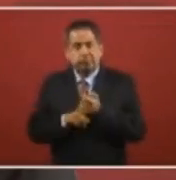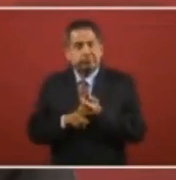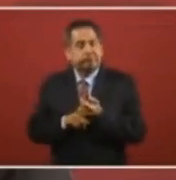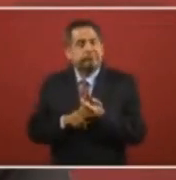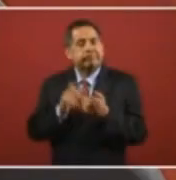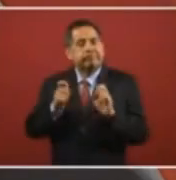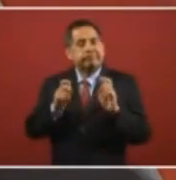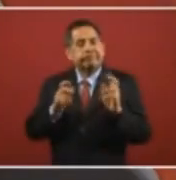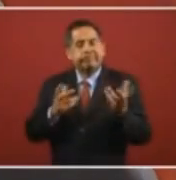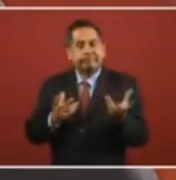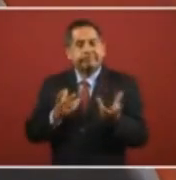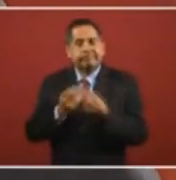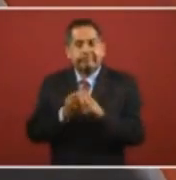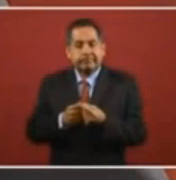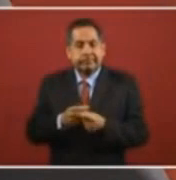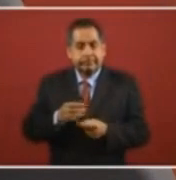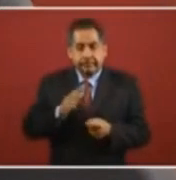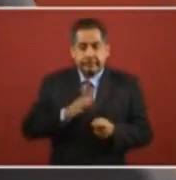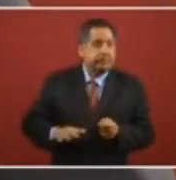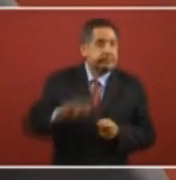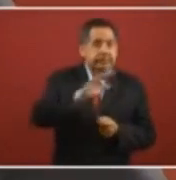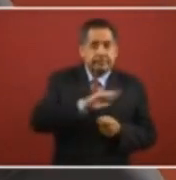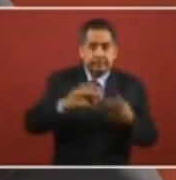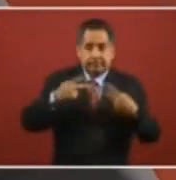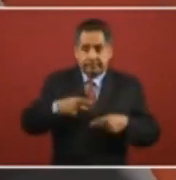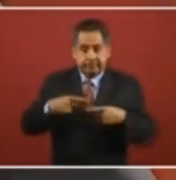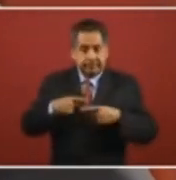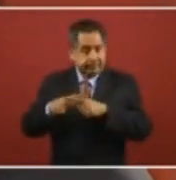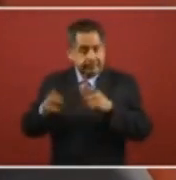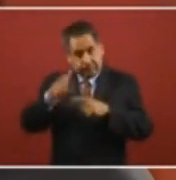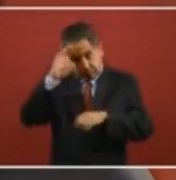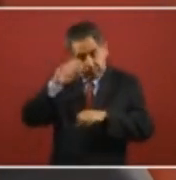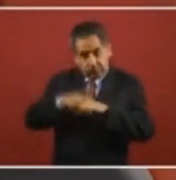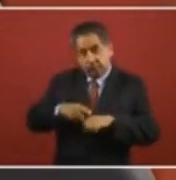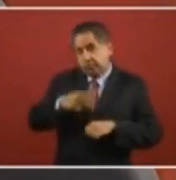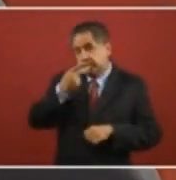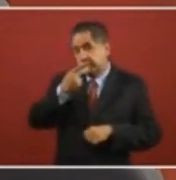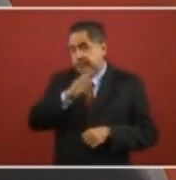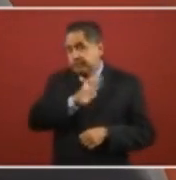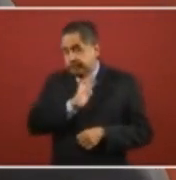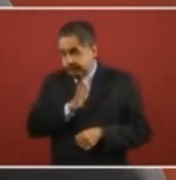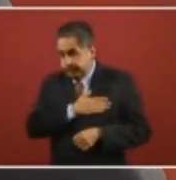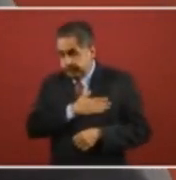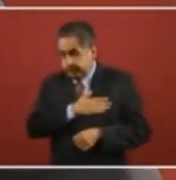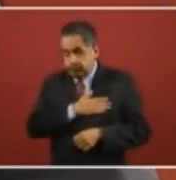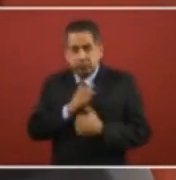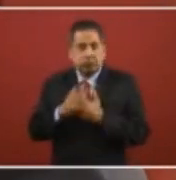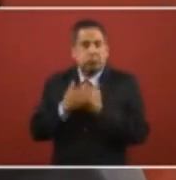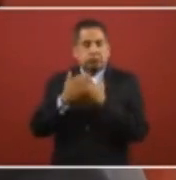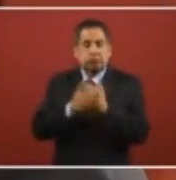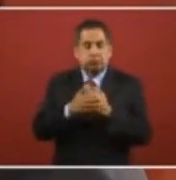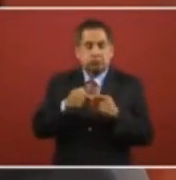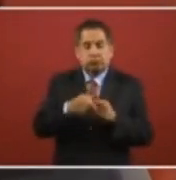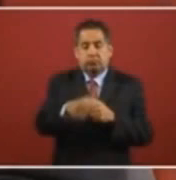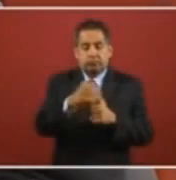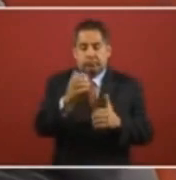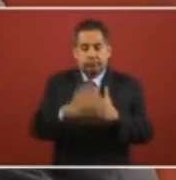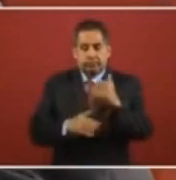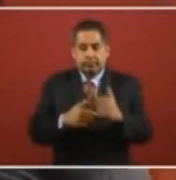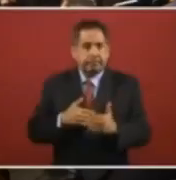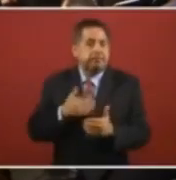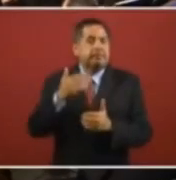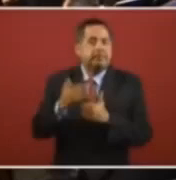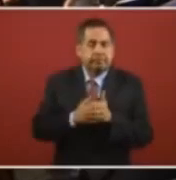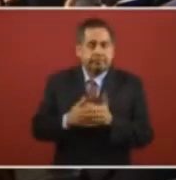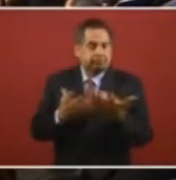civilizaciones de habla hispana porque somos diferentes civilizaciones y eso va a ocurrir pronto, antes de que termine el año, que es el siguiente